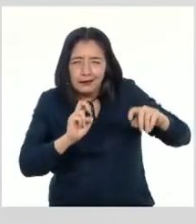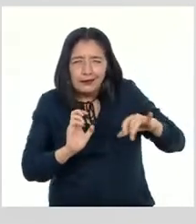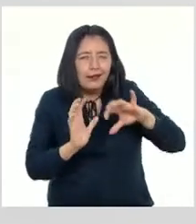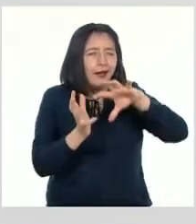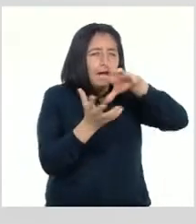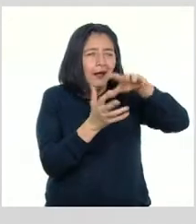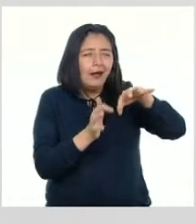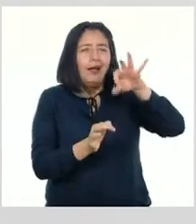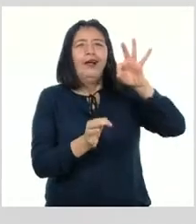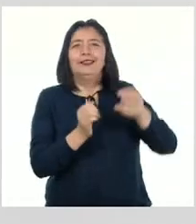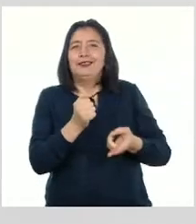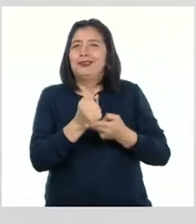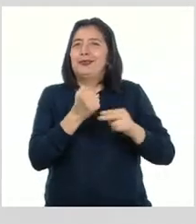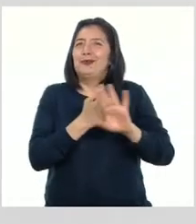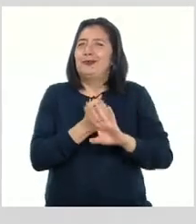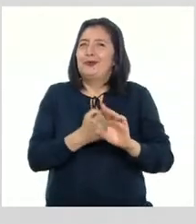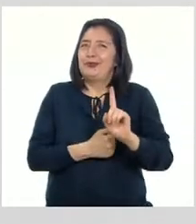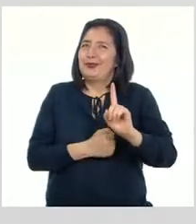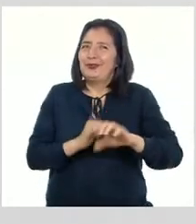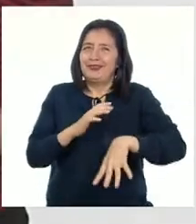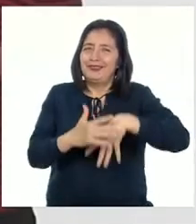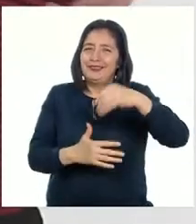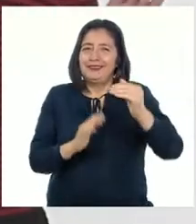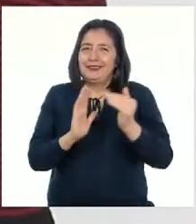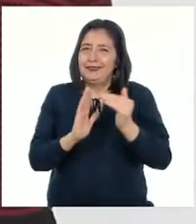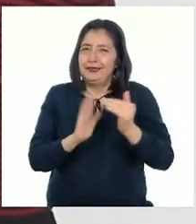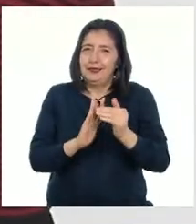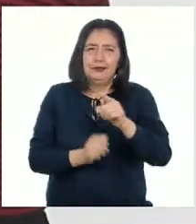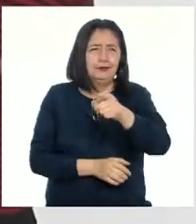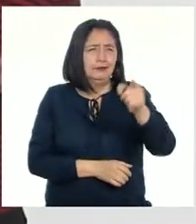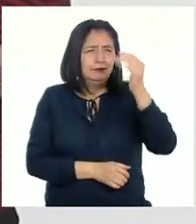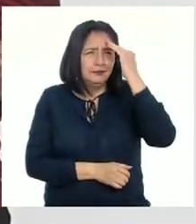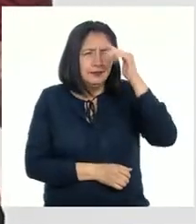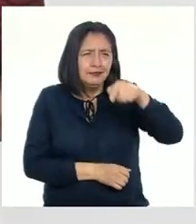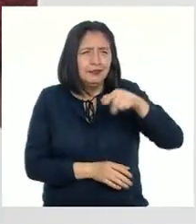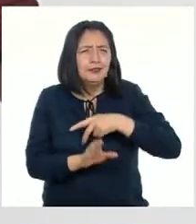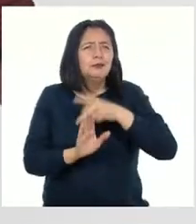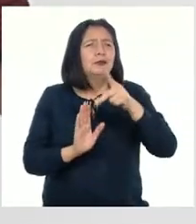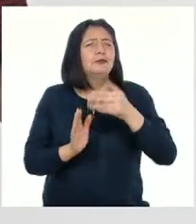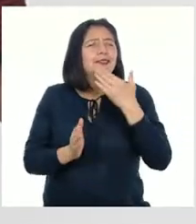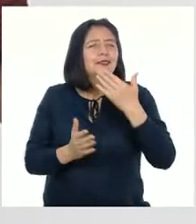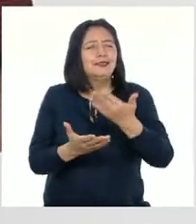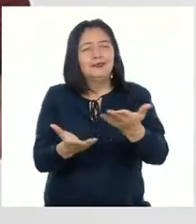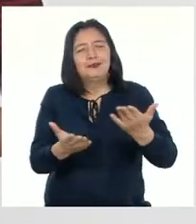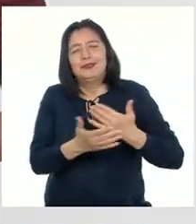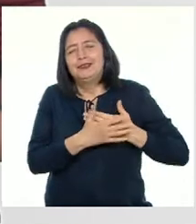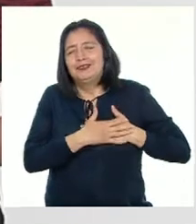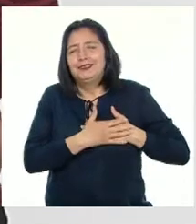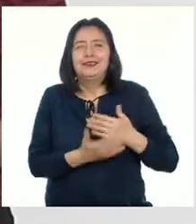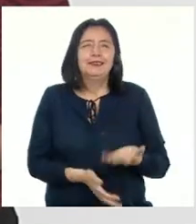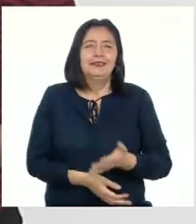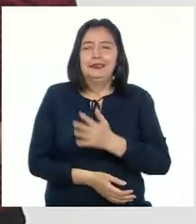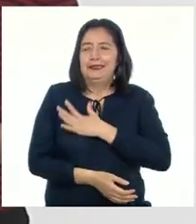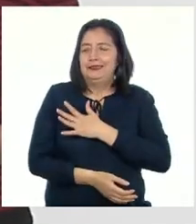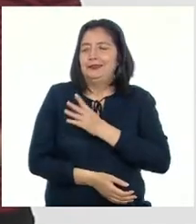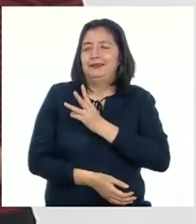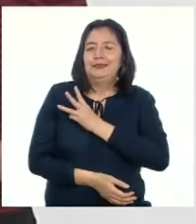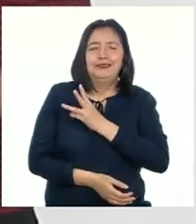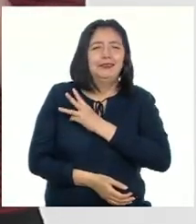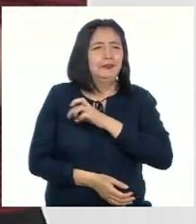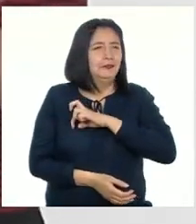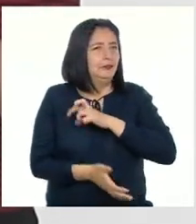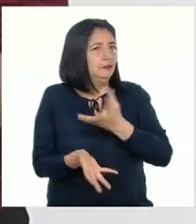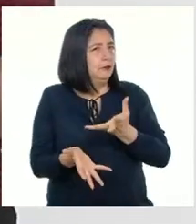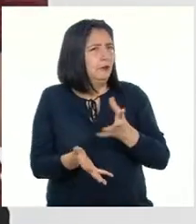una manera segura y entretenida sin salir de nuestros hogares Como bien saben este programa está dirigido a nuestros queridos estudiantes de 15 y 6º grado de